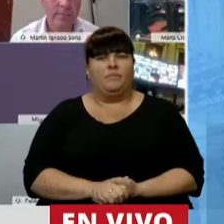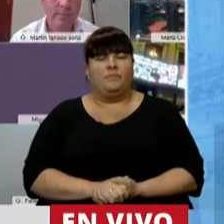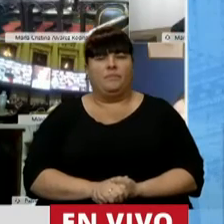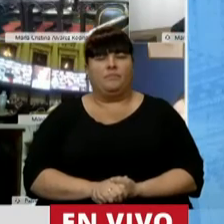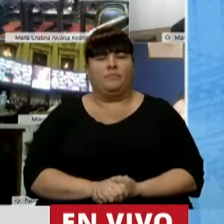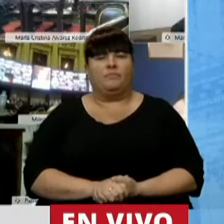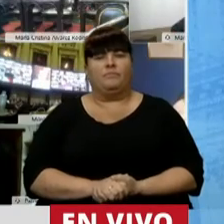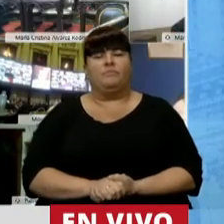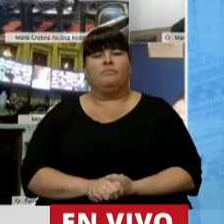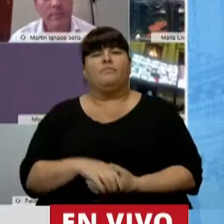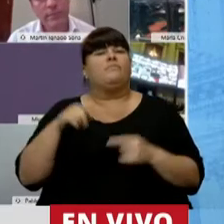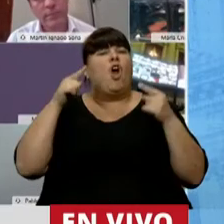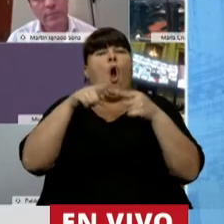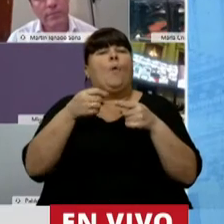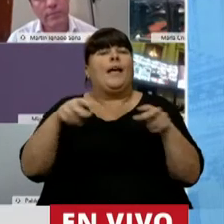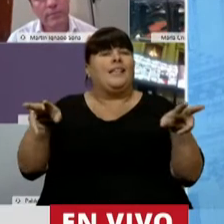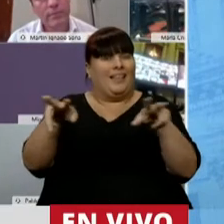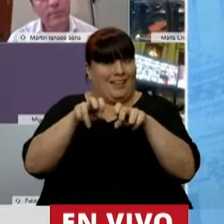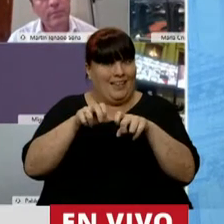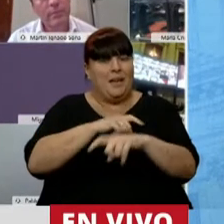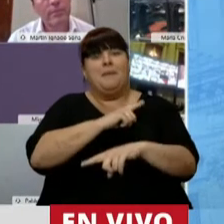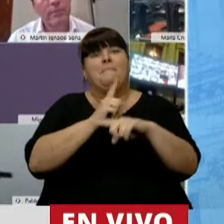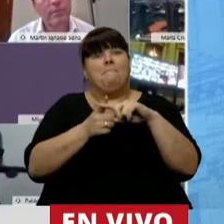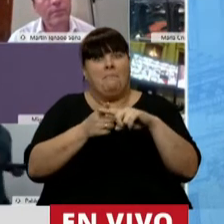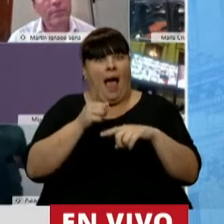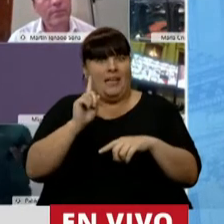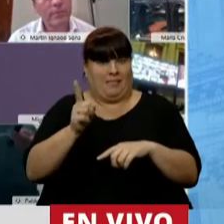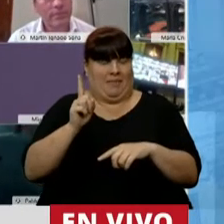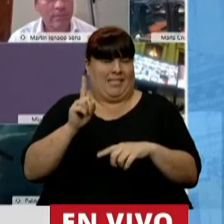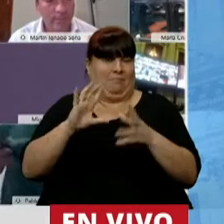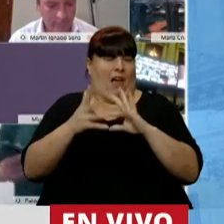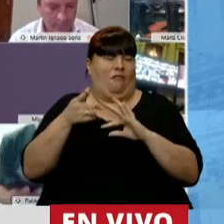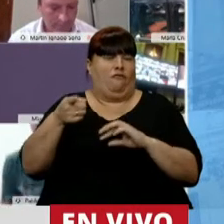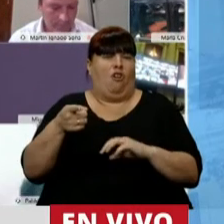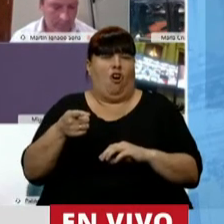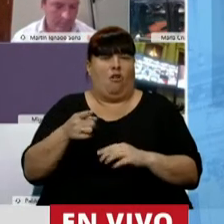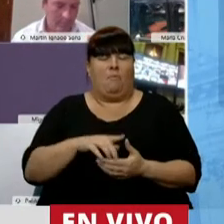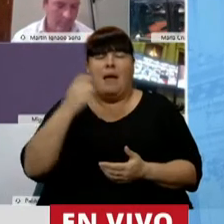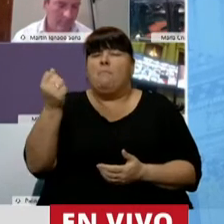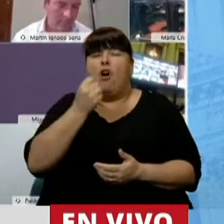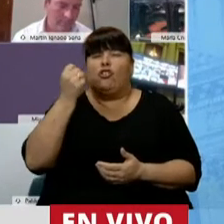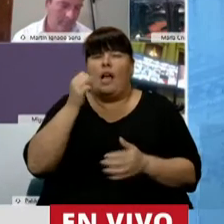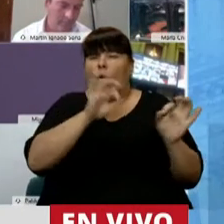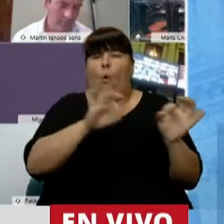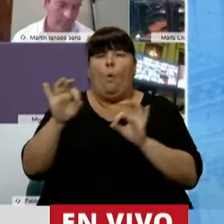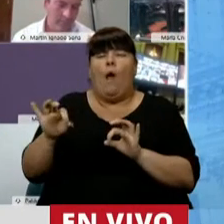Al fin recaudatorio se le suma, con la misma jerarquía, con la misma importancia,